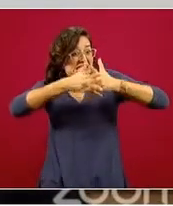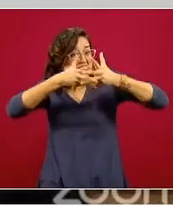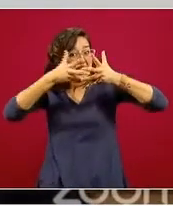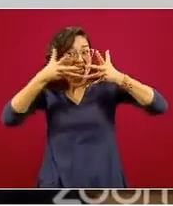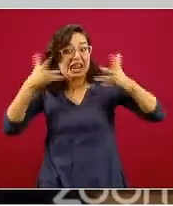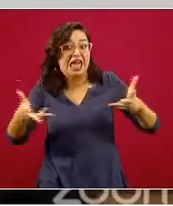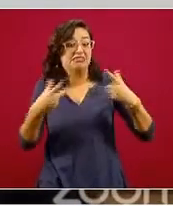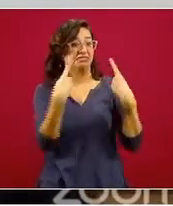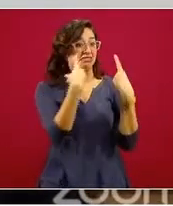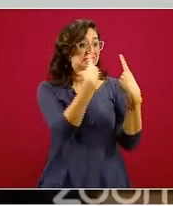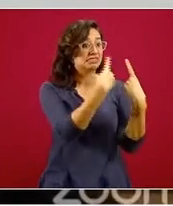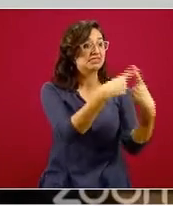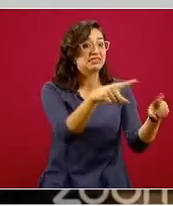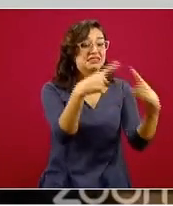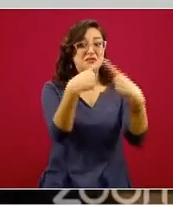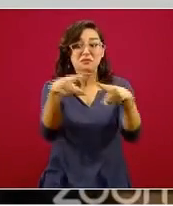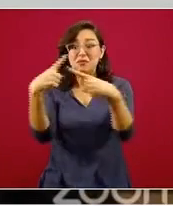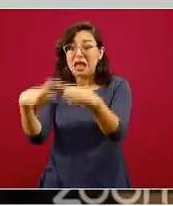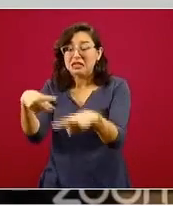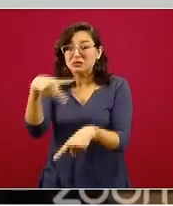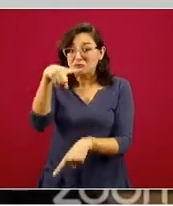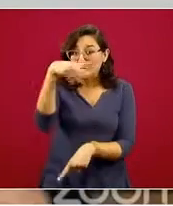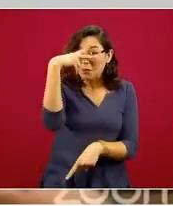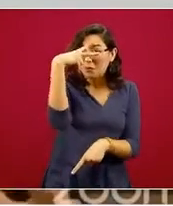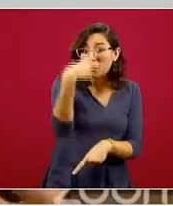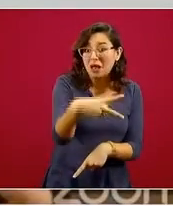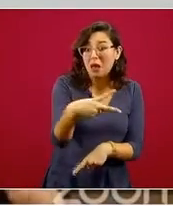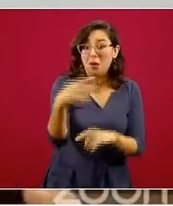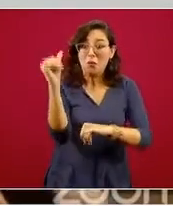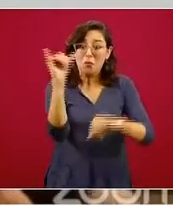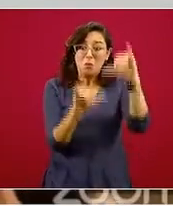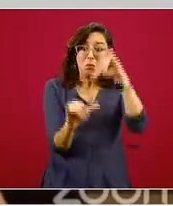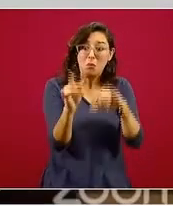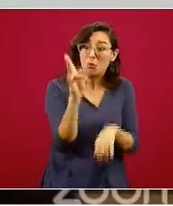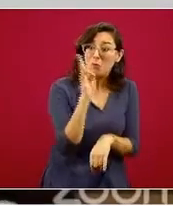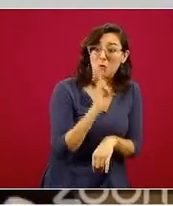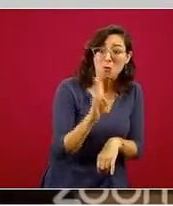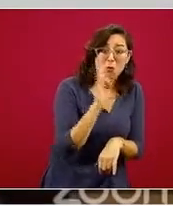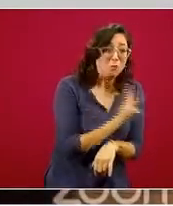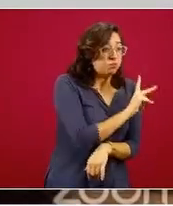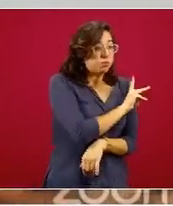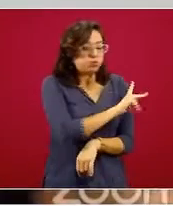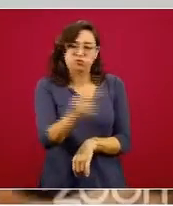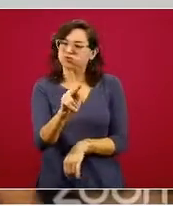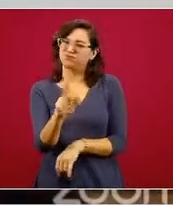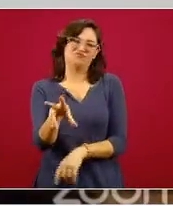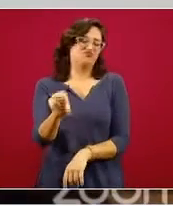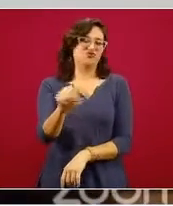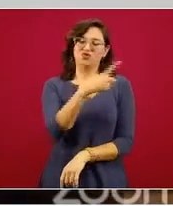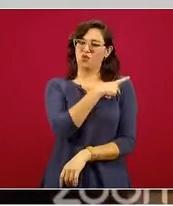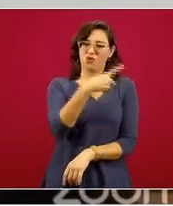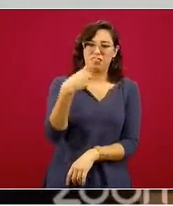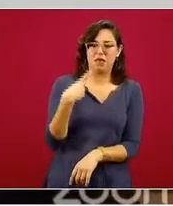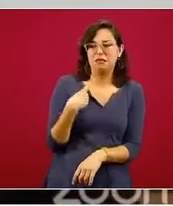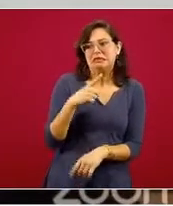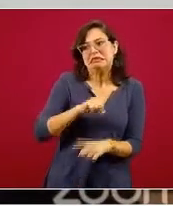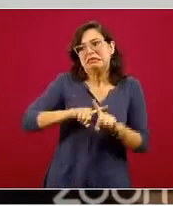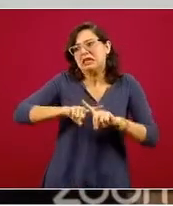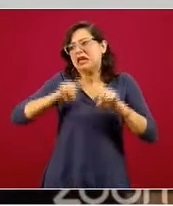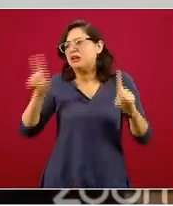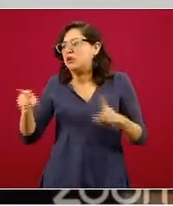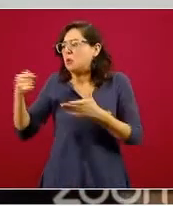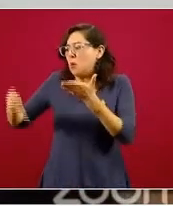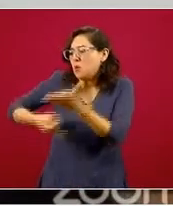diverso como México. No estamos en una isla del caribe en la cual eventualmente podemos tener